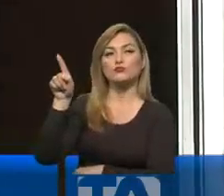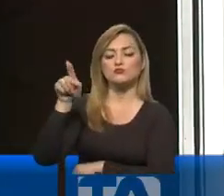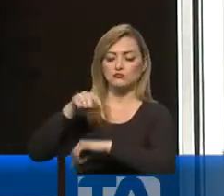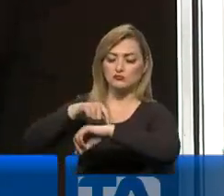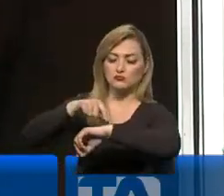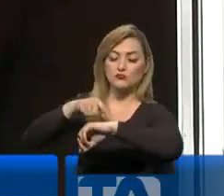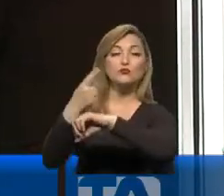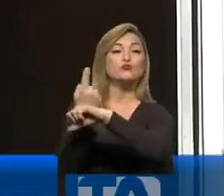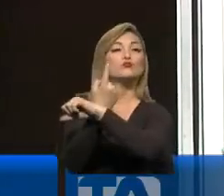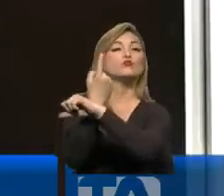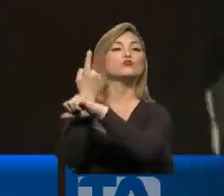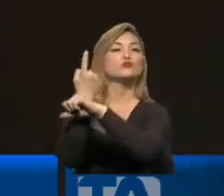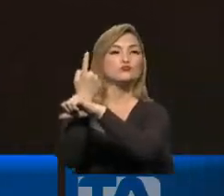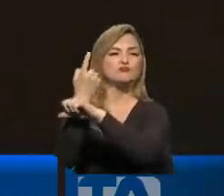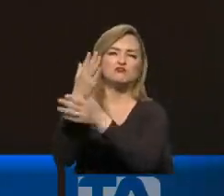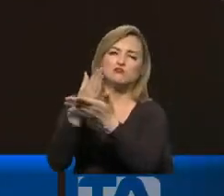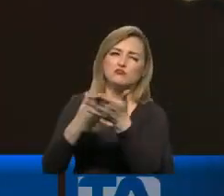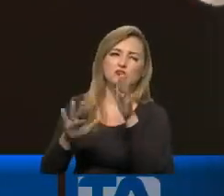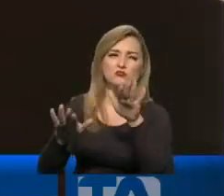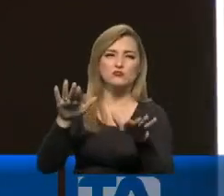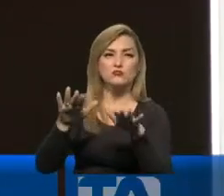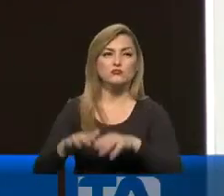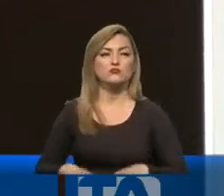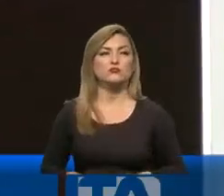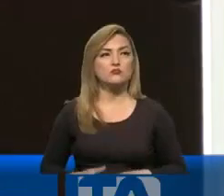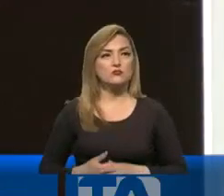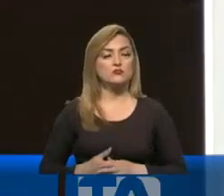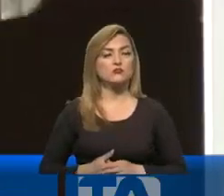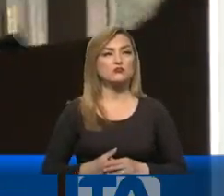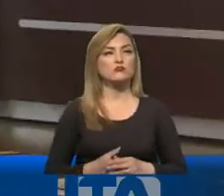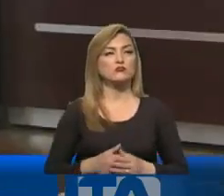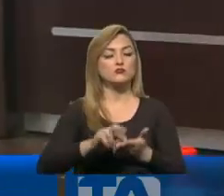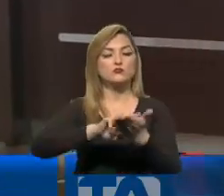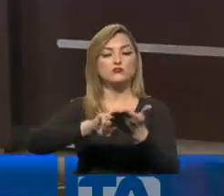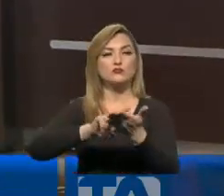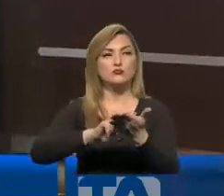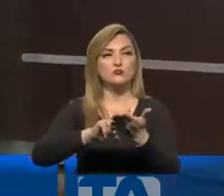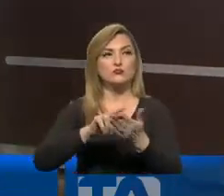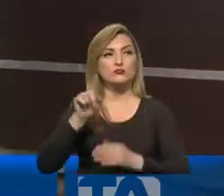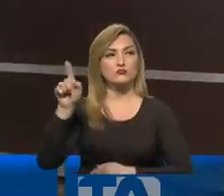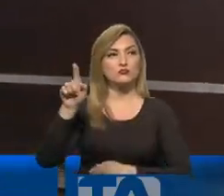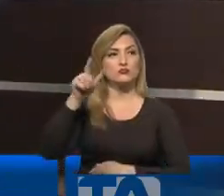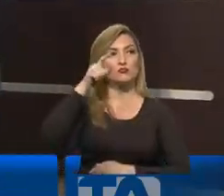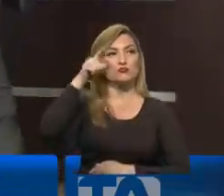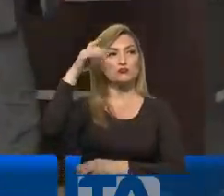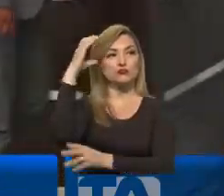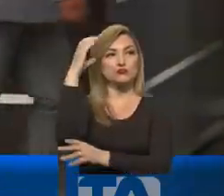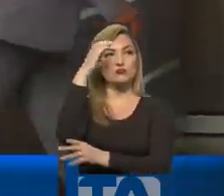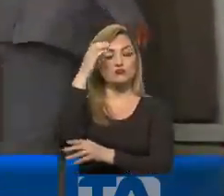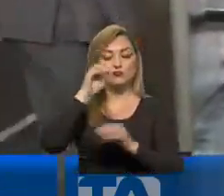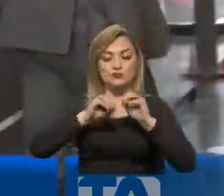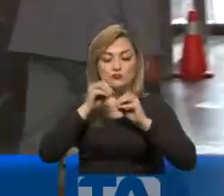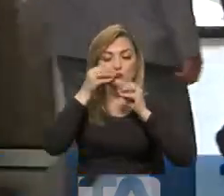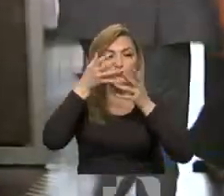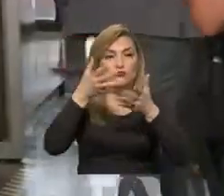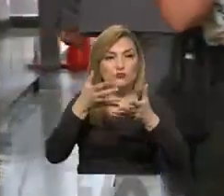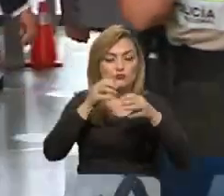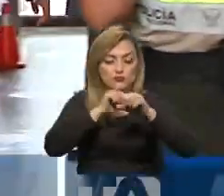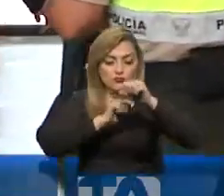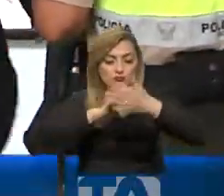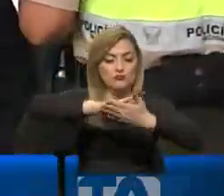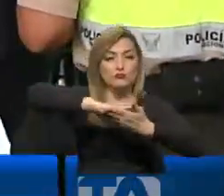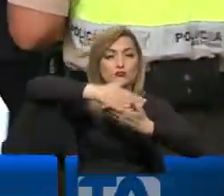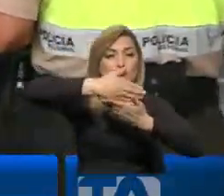más de una hora y media. En esta reunión se entregó información respecto a los hallazgos que